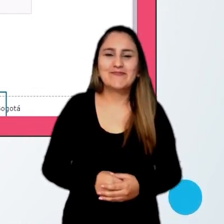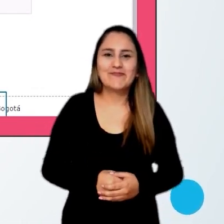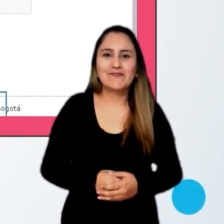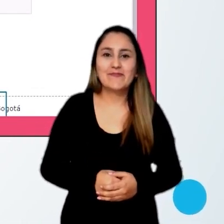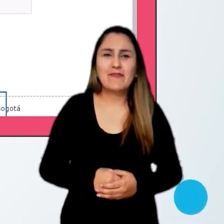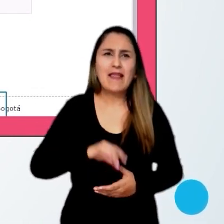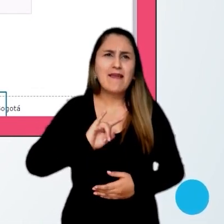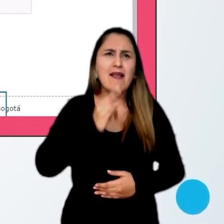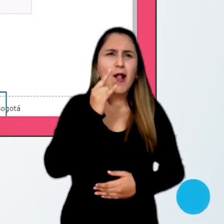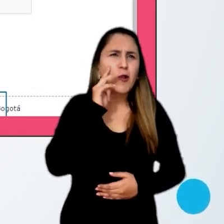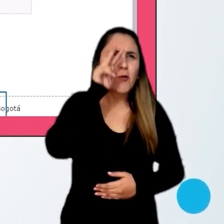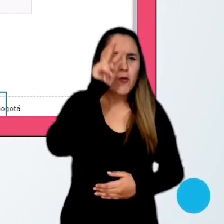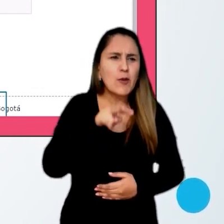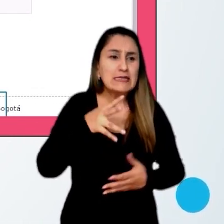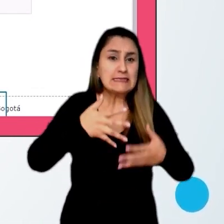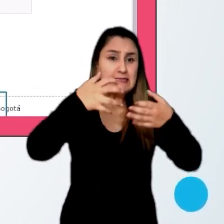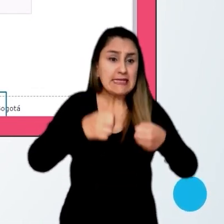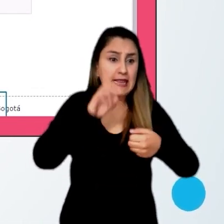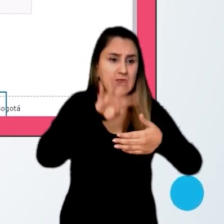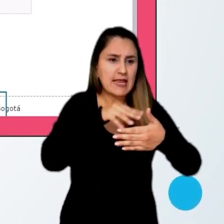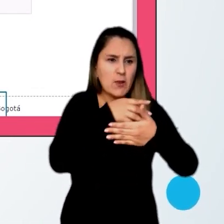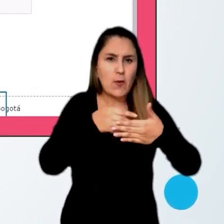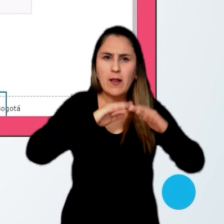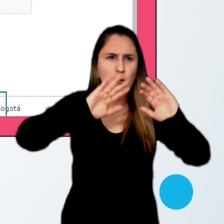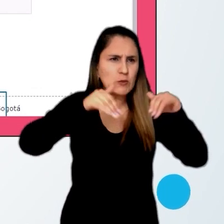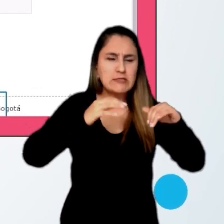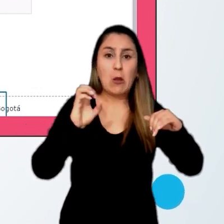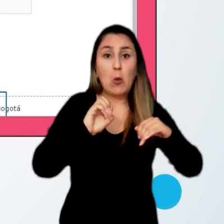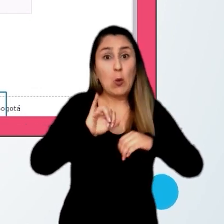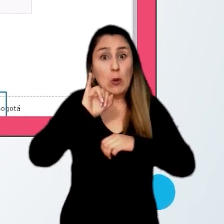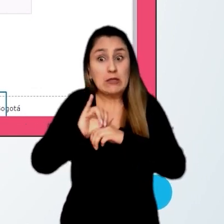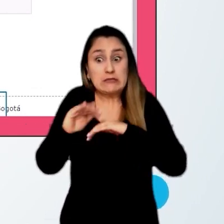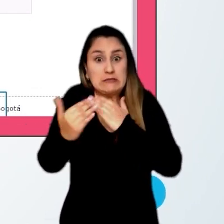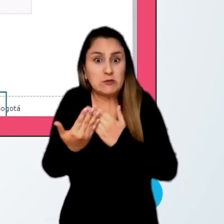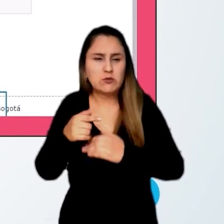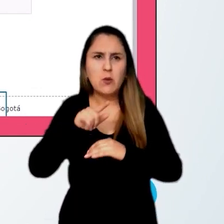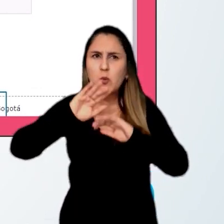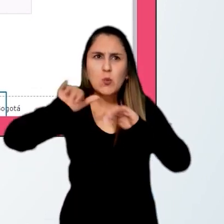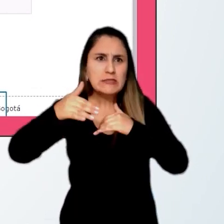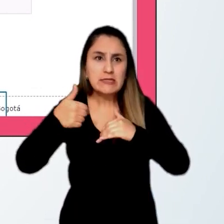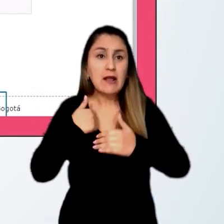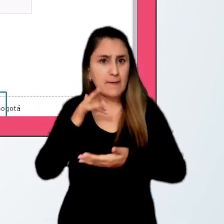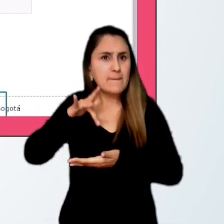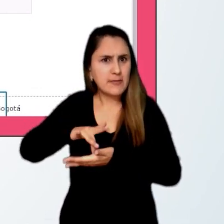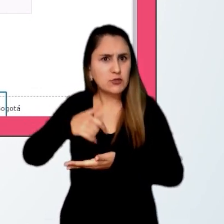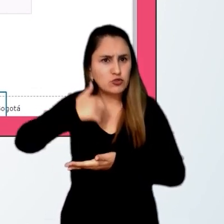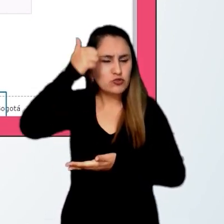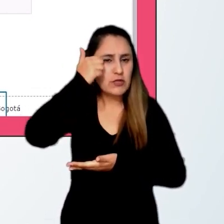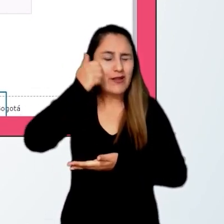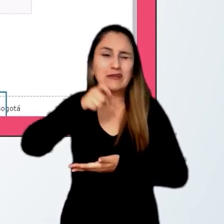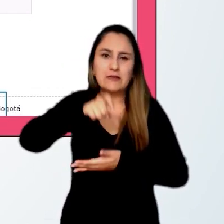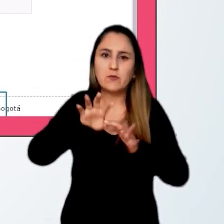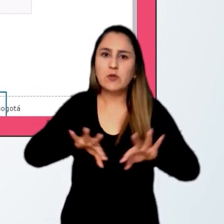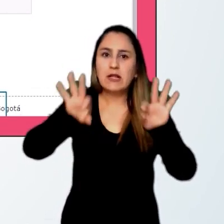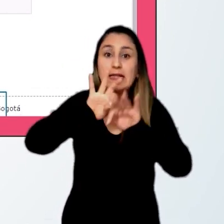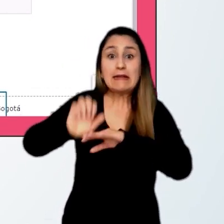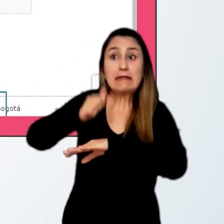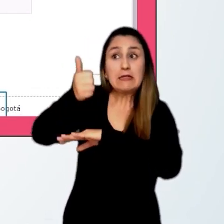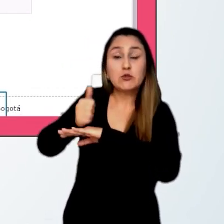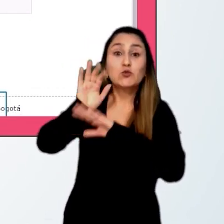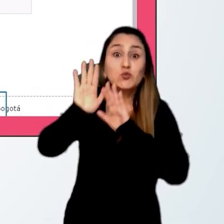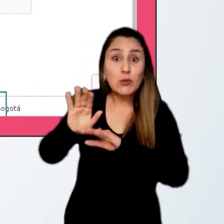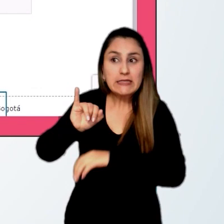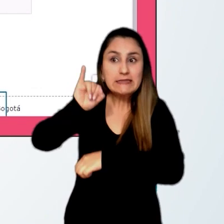caso de que falte alguna sede jornada o establecimiento educativo a la que pertenezca el docente, es necesario que el rector o